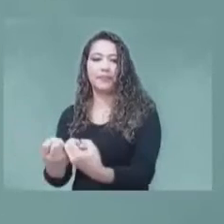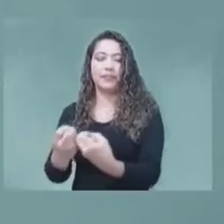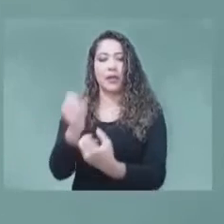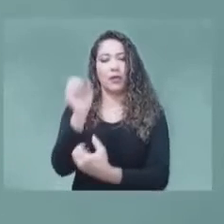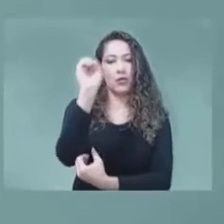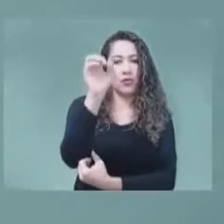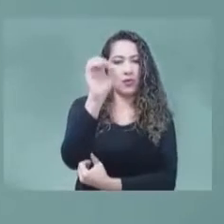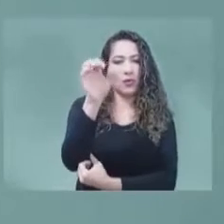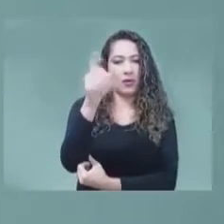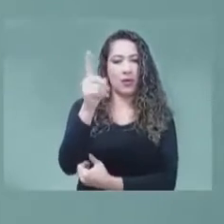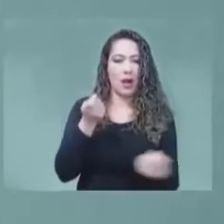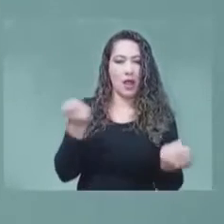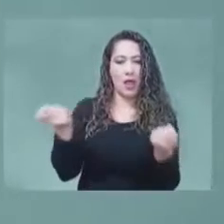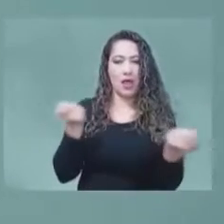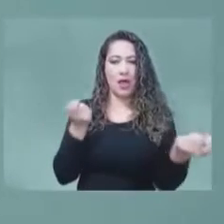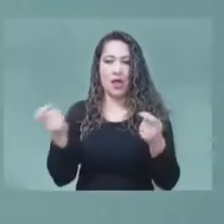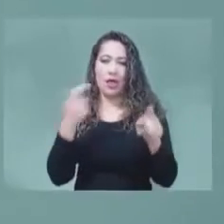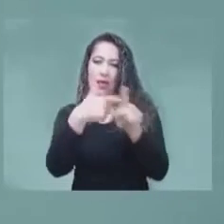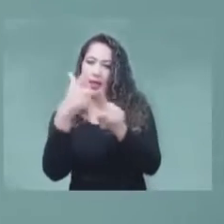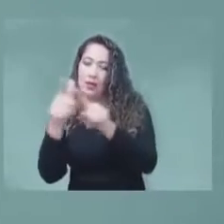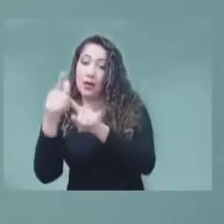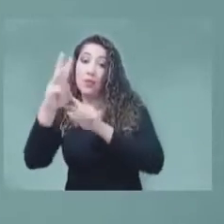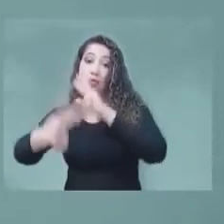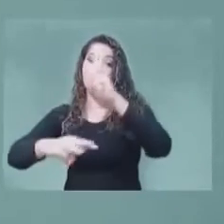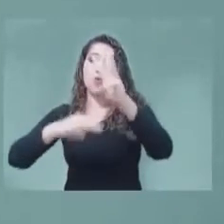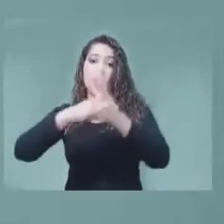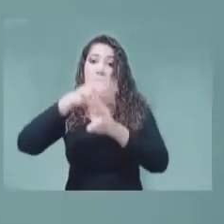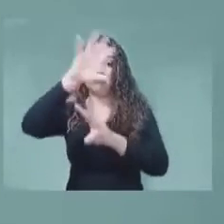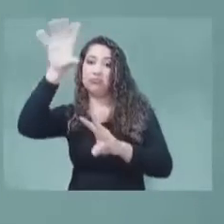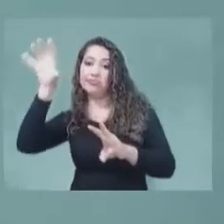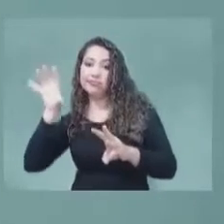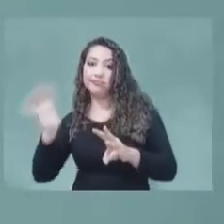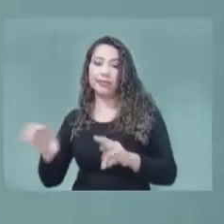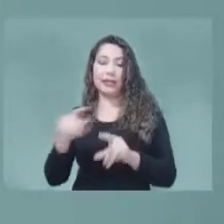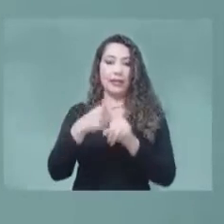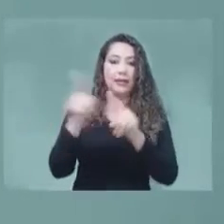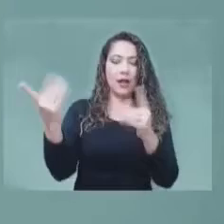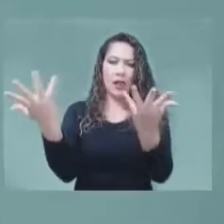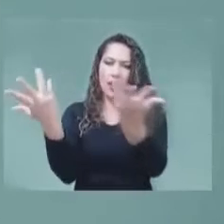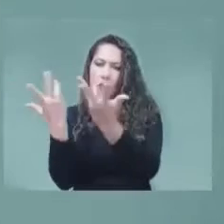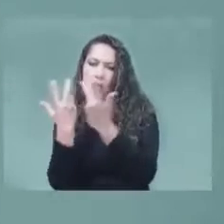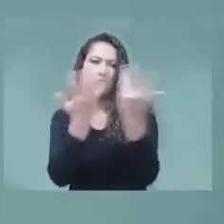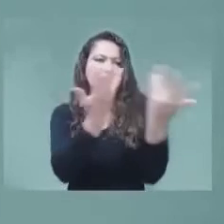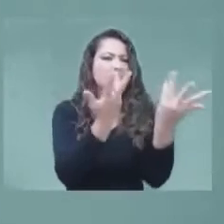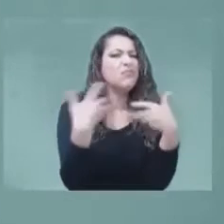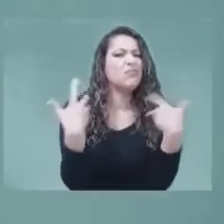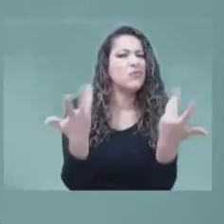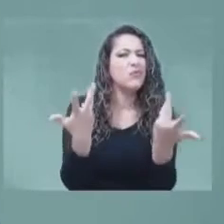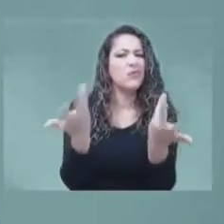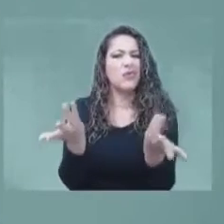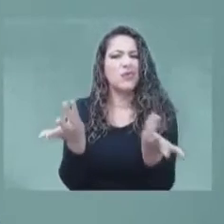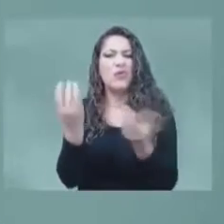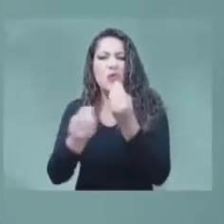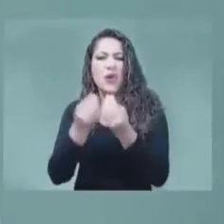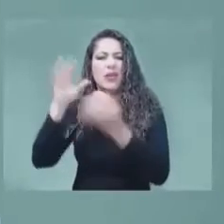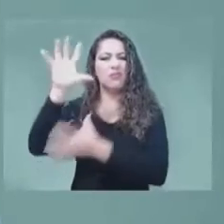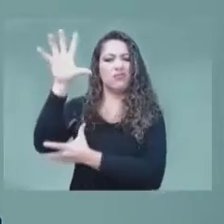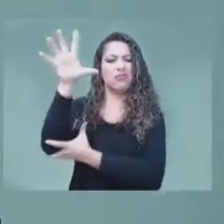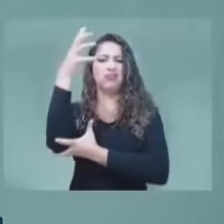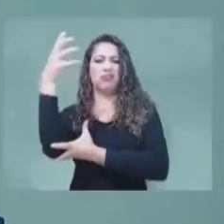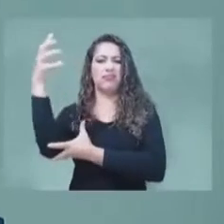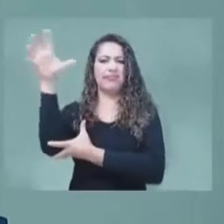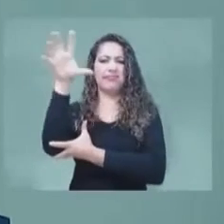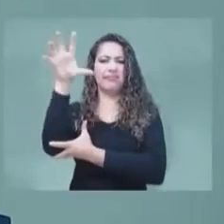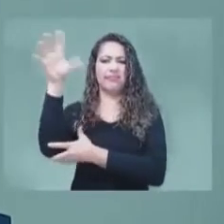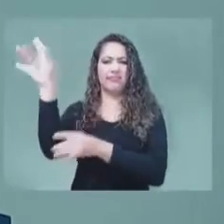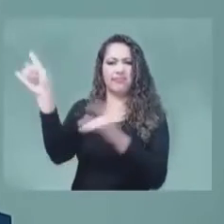partes del mundo para que nos cuenten sobre su experiencia y las lecciones aprendidas, juntos con las versiones de los representantes